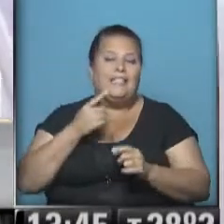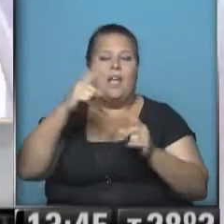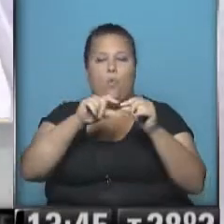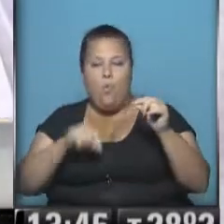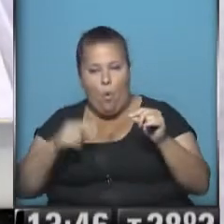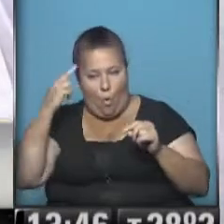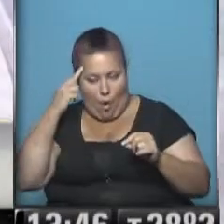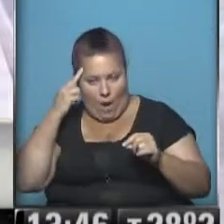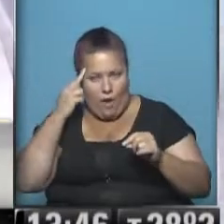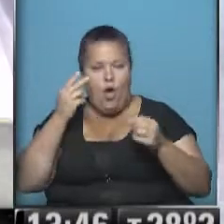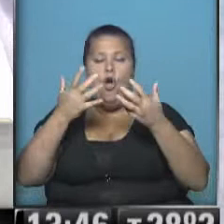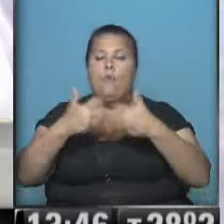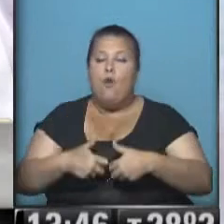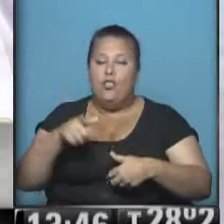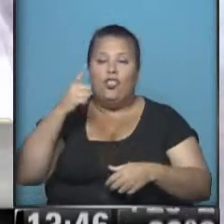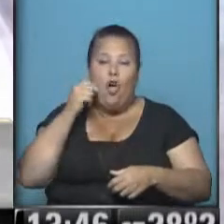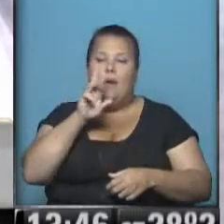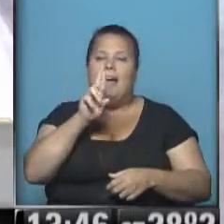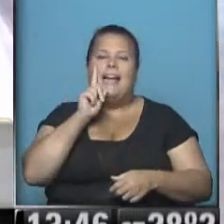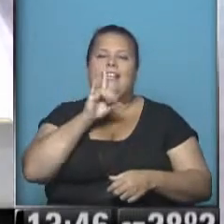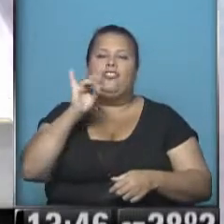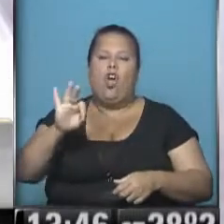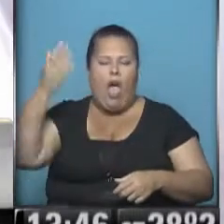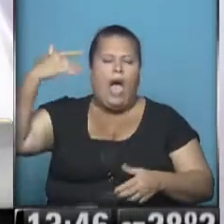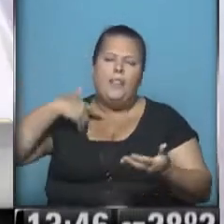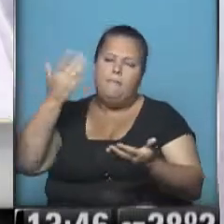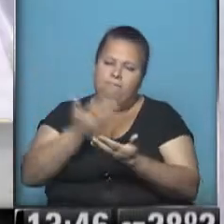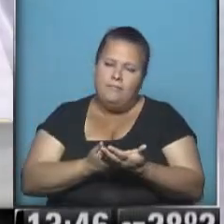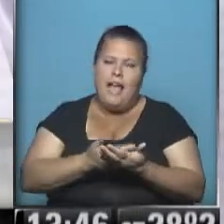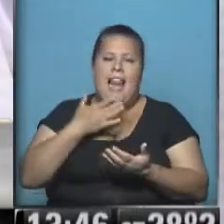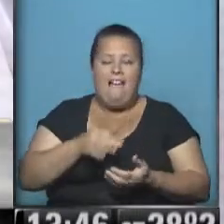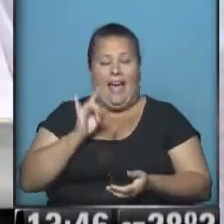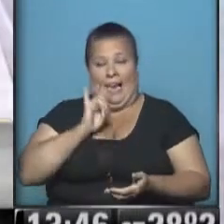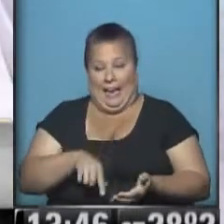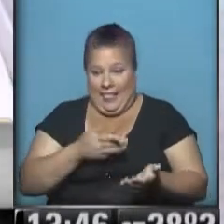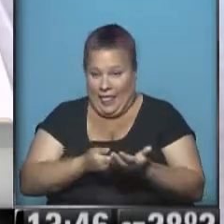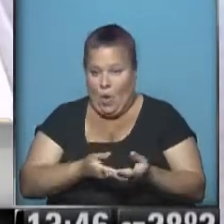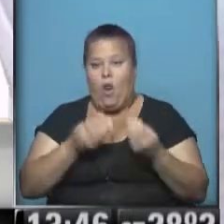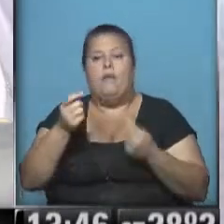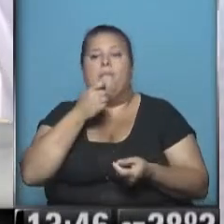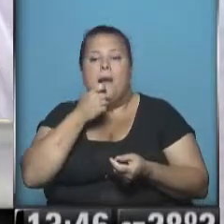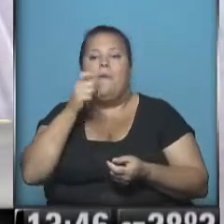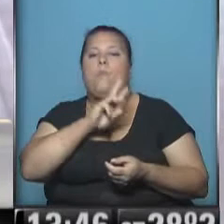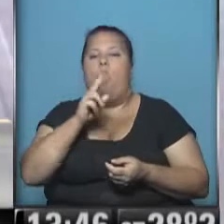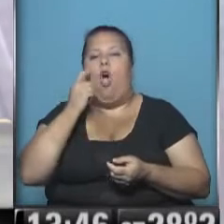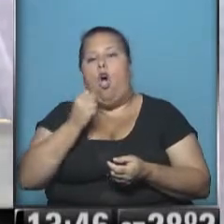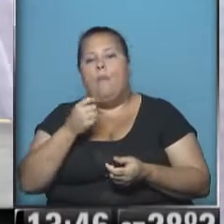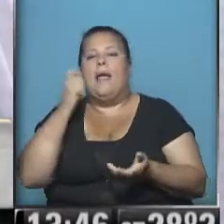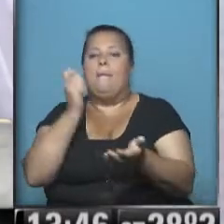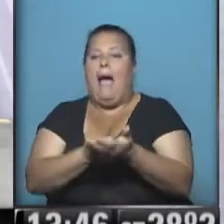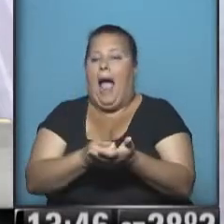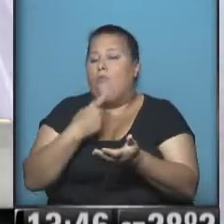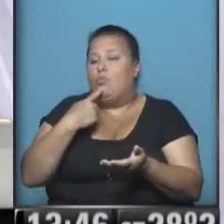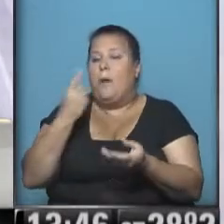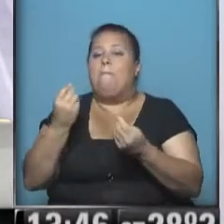9. El proyecto de Ritondo solo tuve hace bastante tiempo. La verdad es que es muy ridículo porque, por ejemplo, si una vecina o un vecino le quiere pagar a un